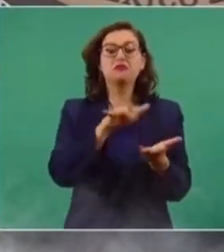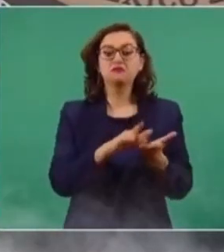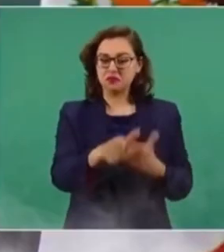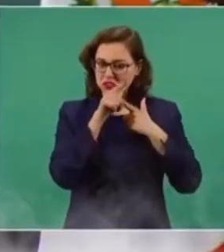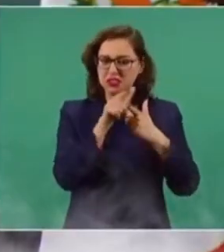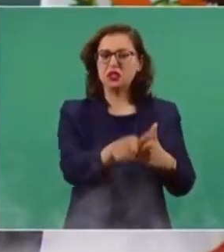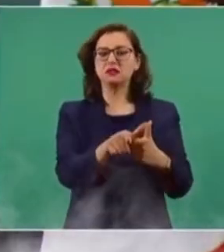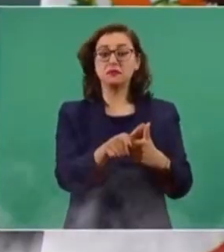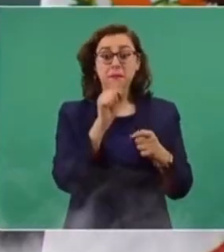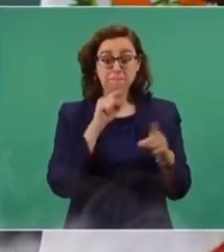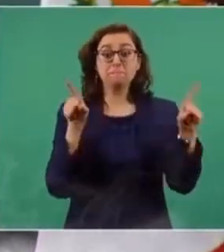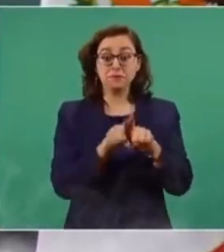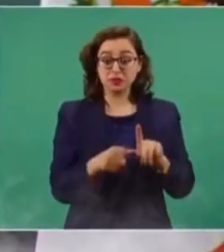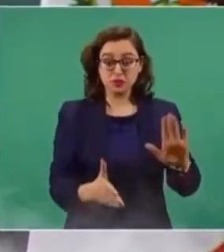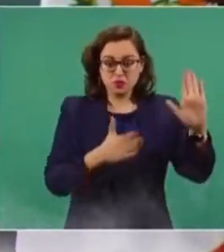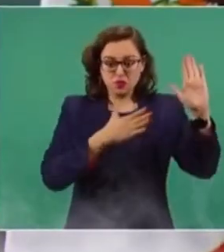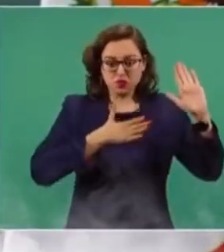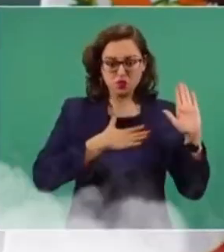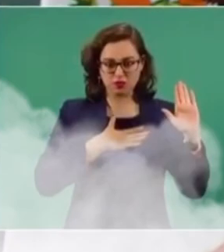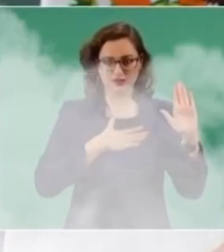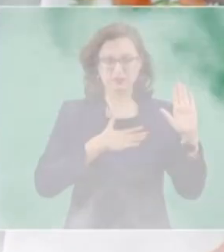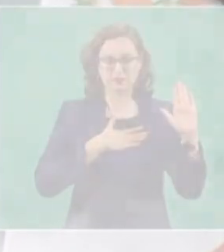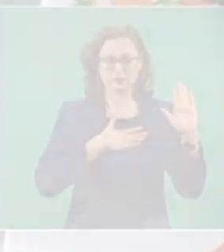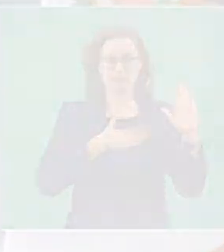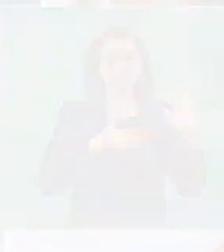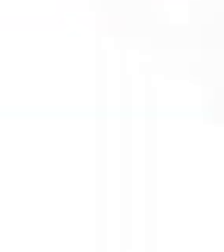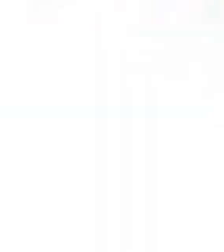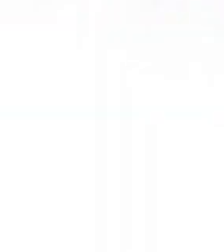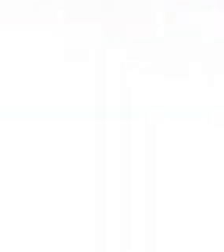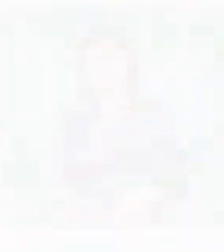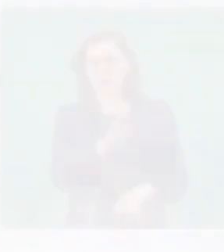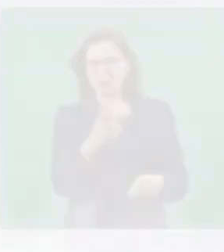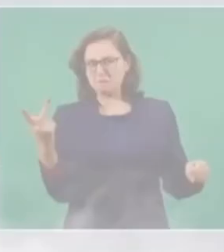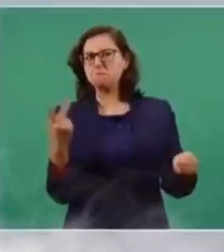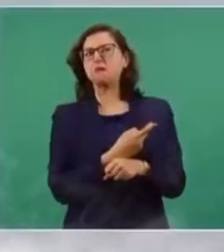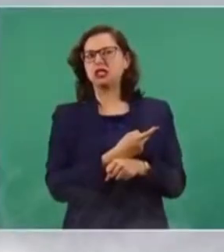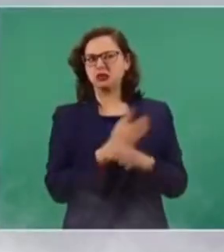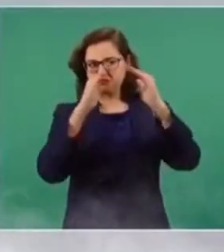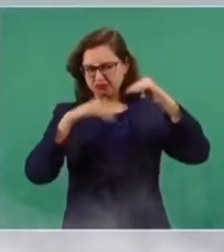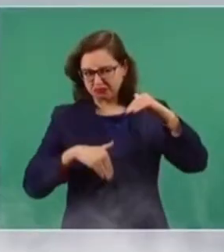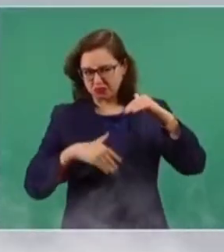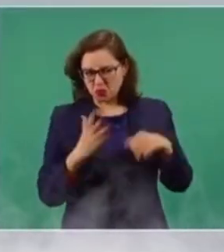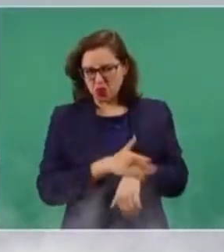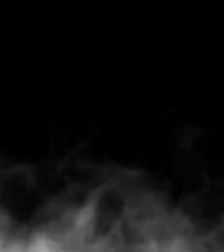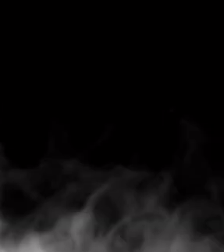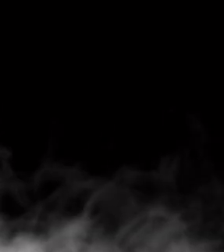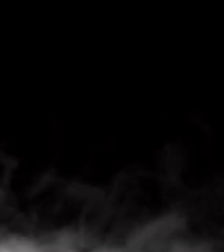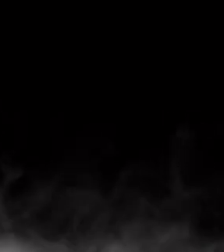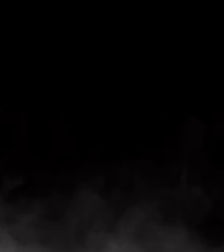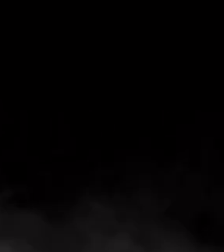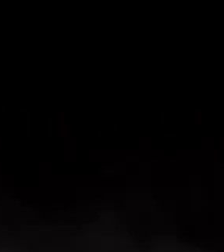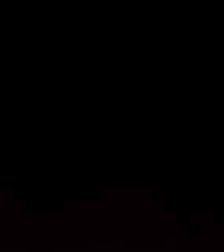el compromiso de conocer la verdad y de hacer justicia. ¡Gracias!